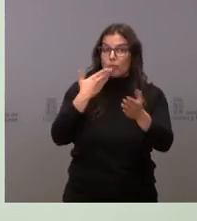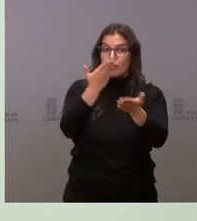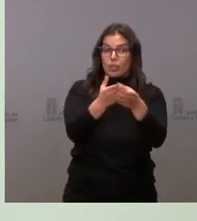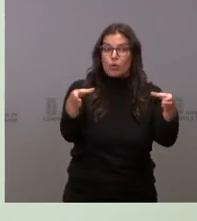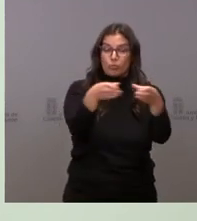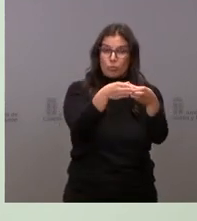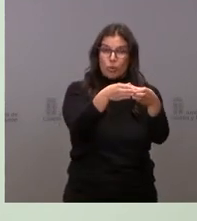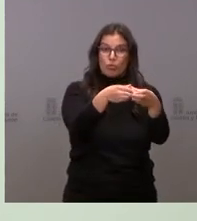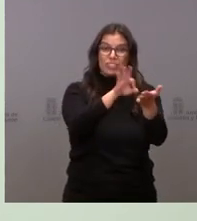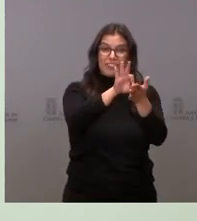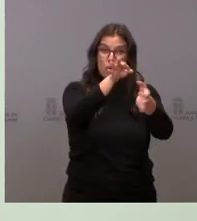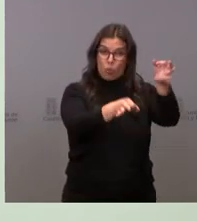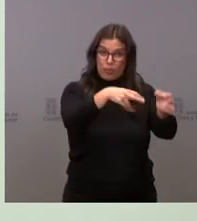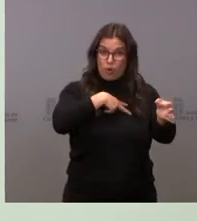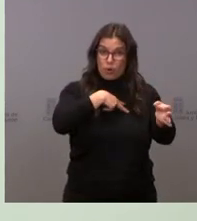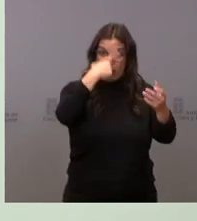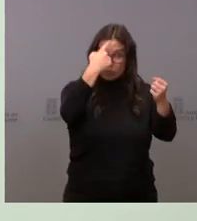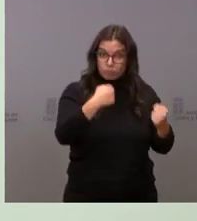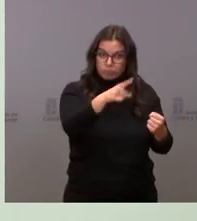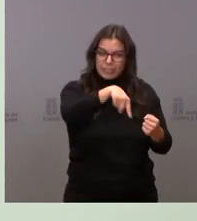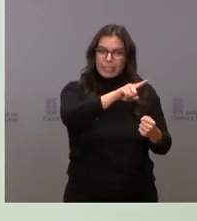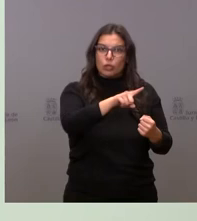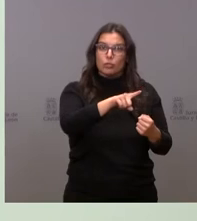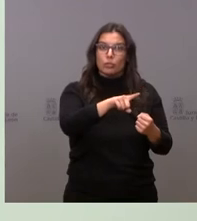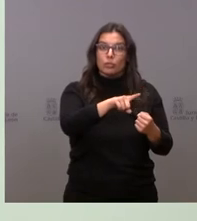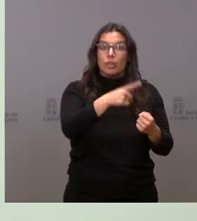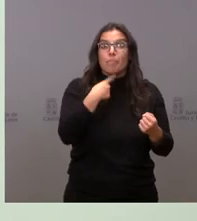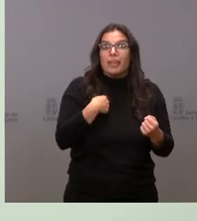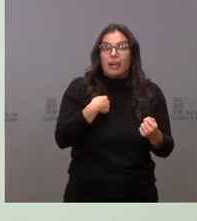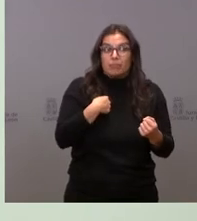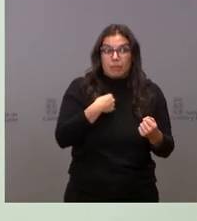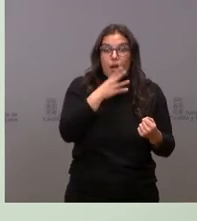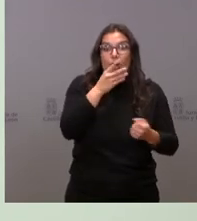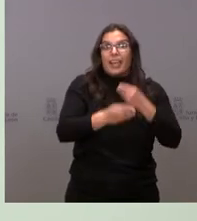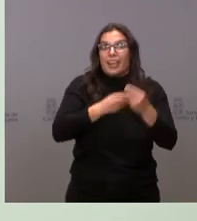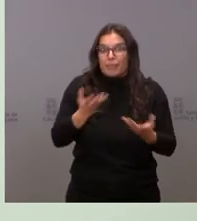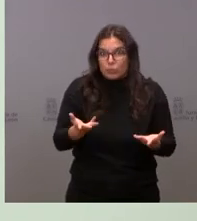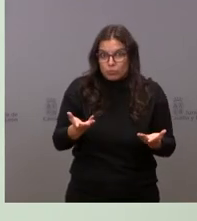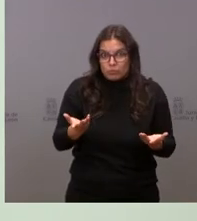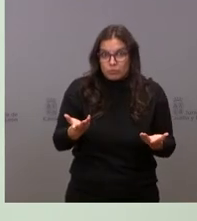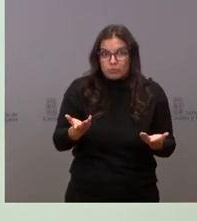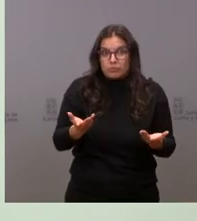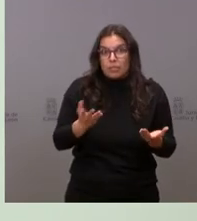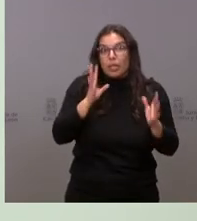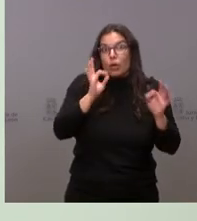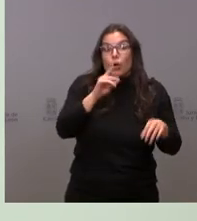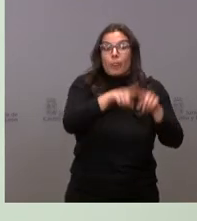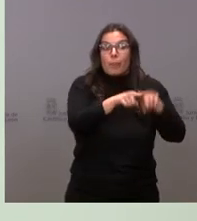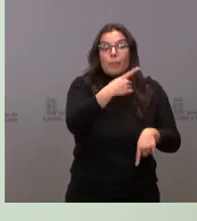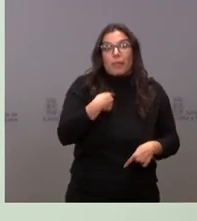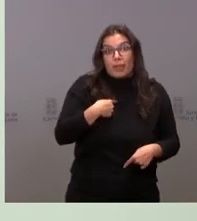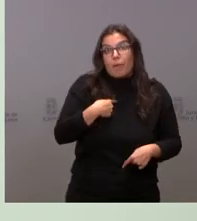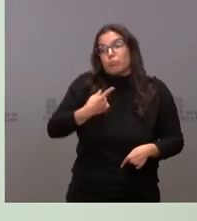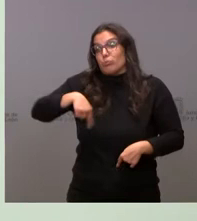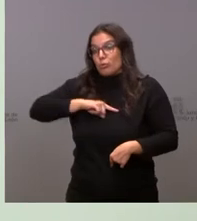jurídicos que nos digan cómo hay que actuar y, por supuesto, en función de lo que nos digan,